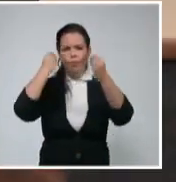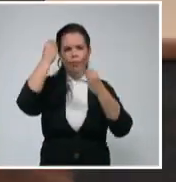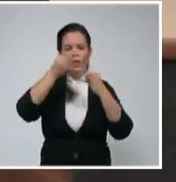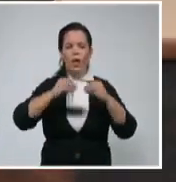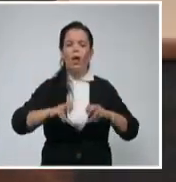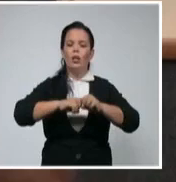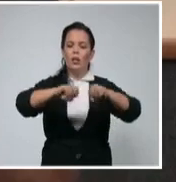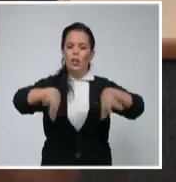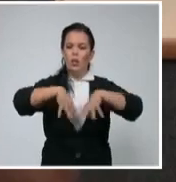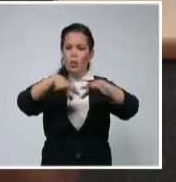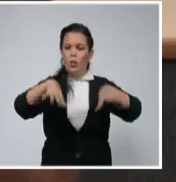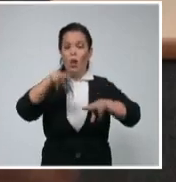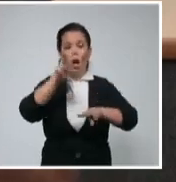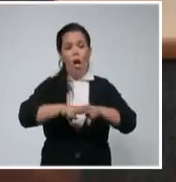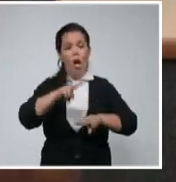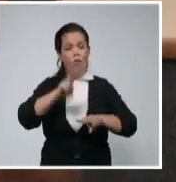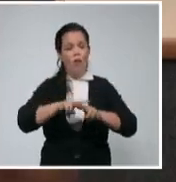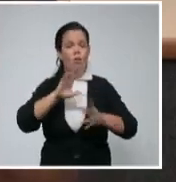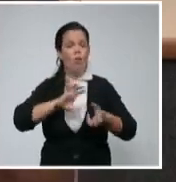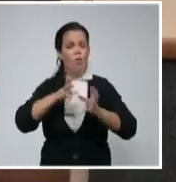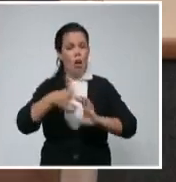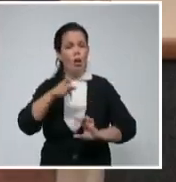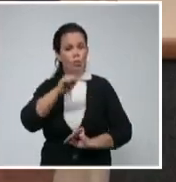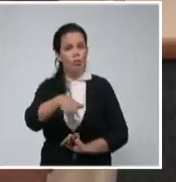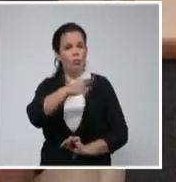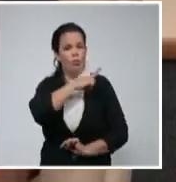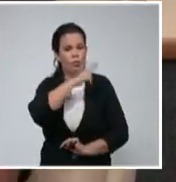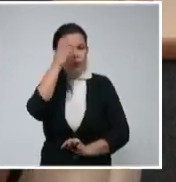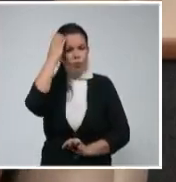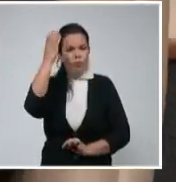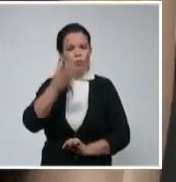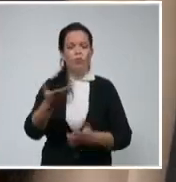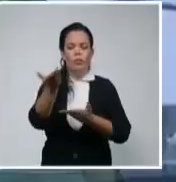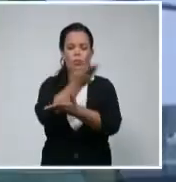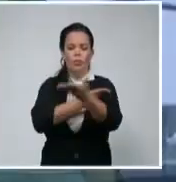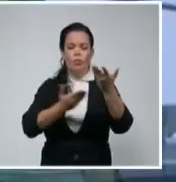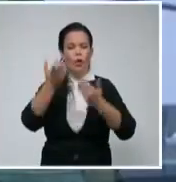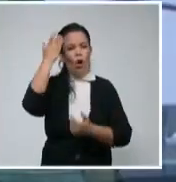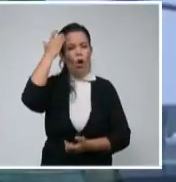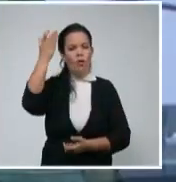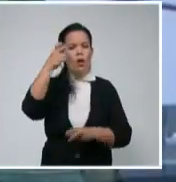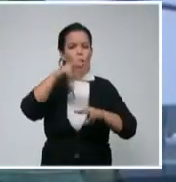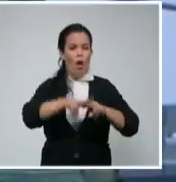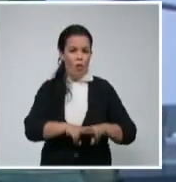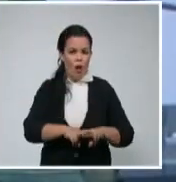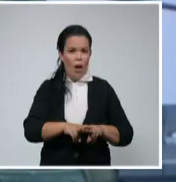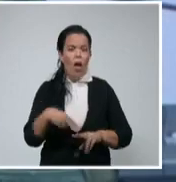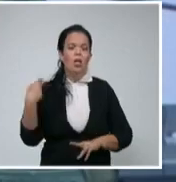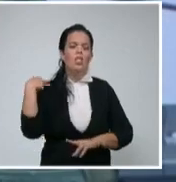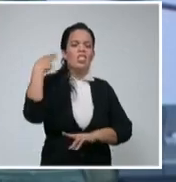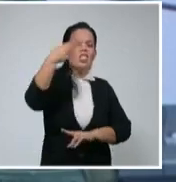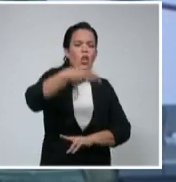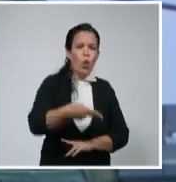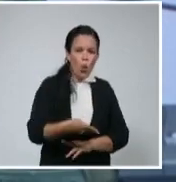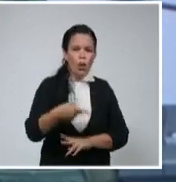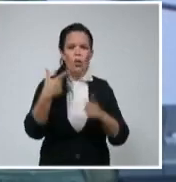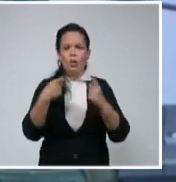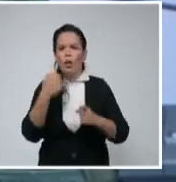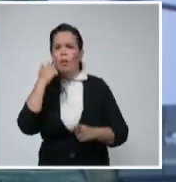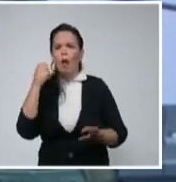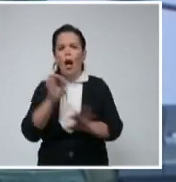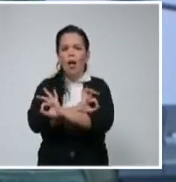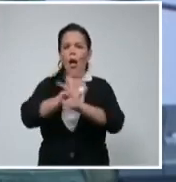realidad de La Habana. El jefe de Estado intercambió con el gobernador de la capital, a quien le indicó incrementar la calidad en el